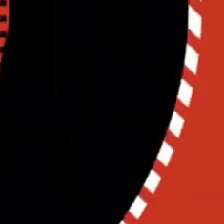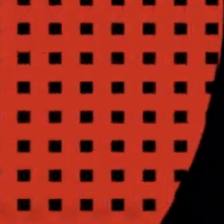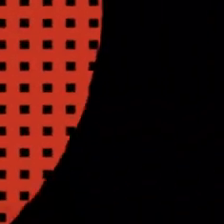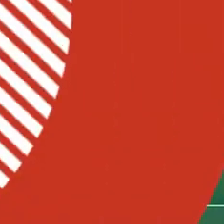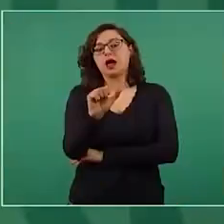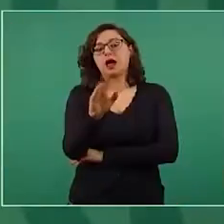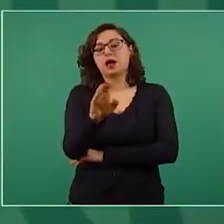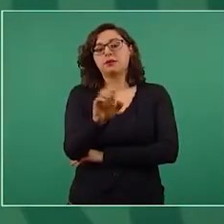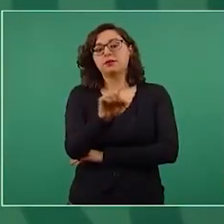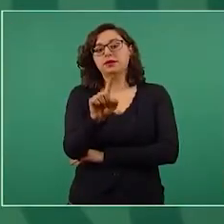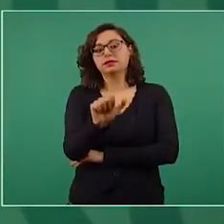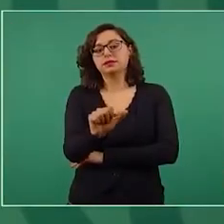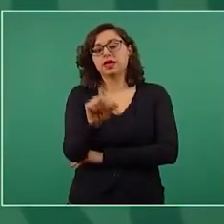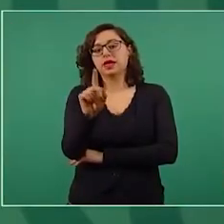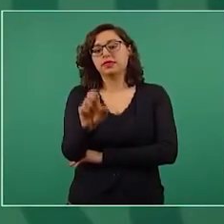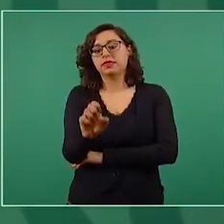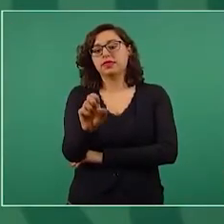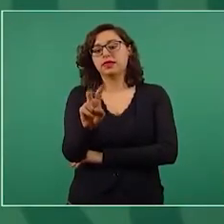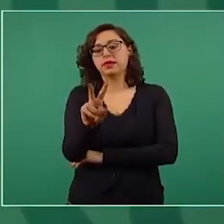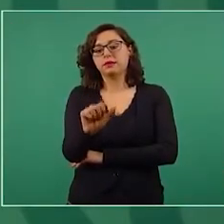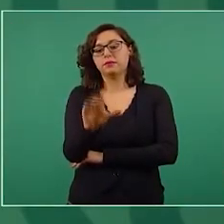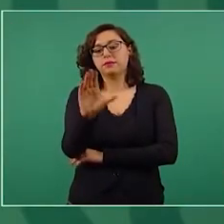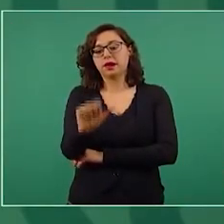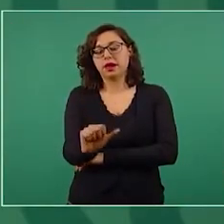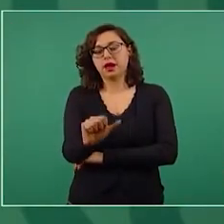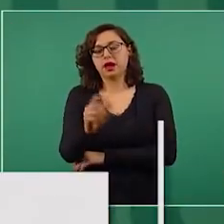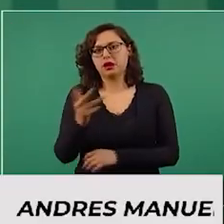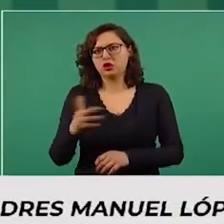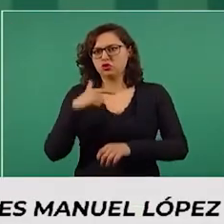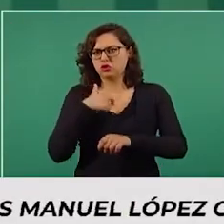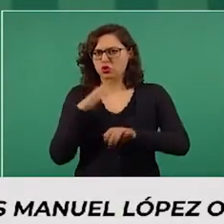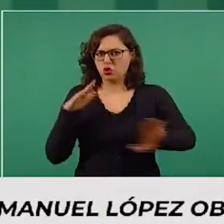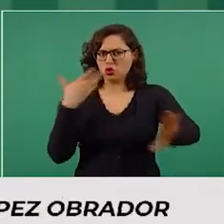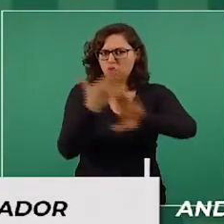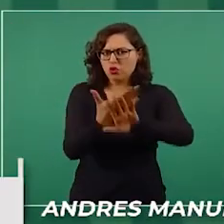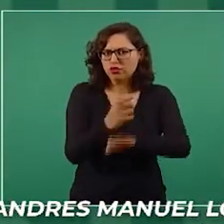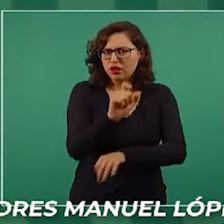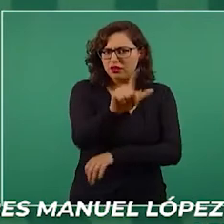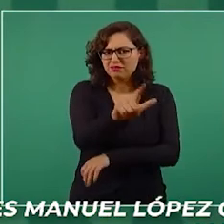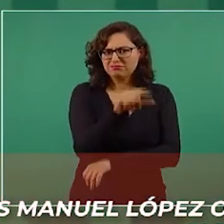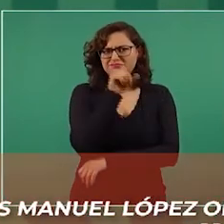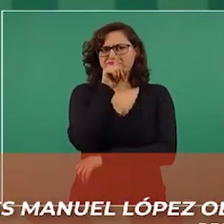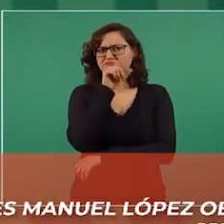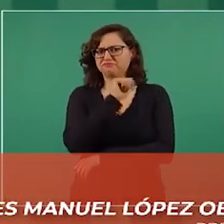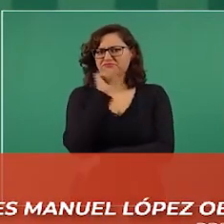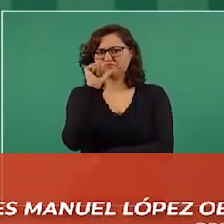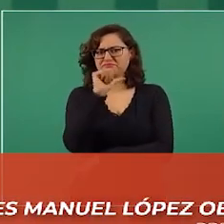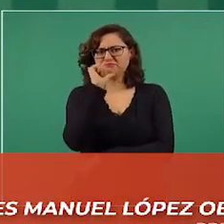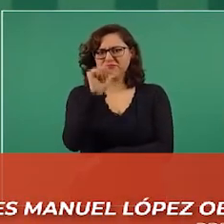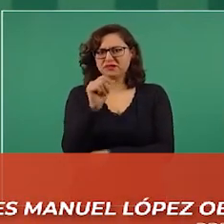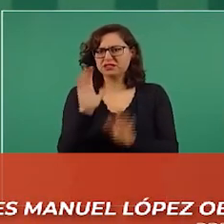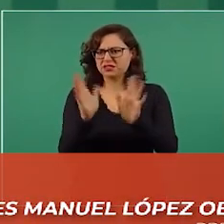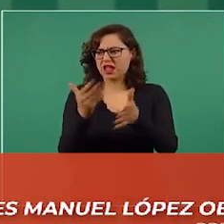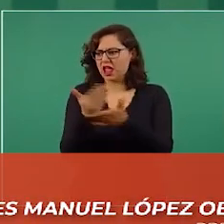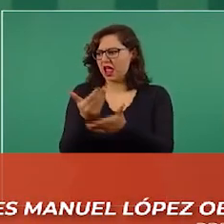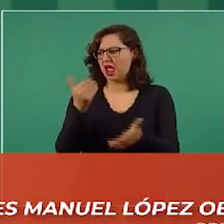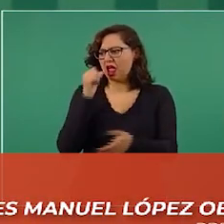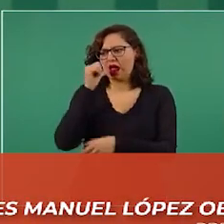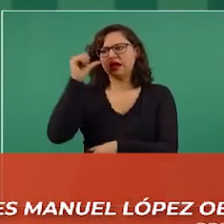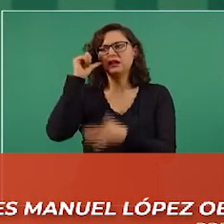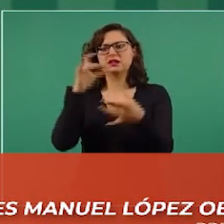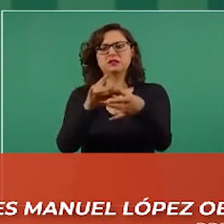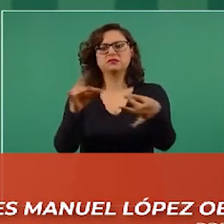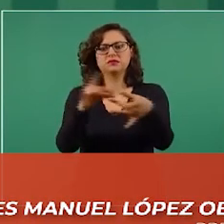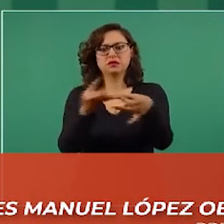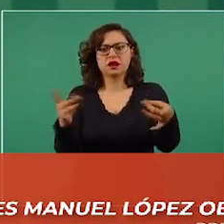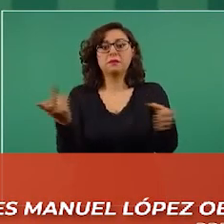nosotros recibimos voy a repetirlo recibimos pues una solicitud